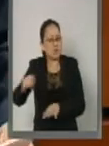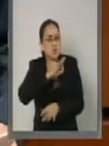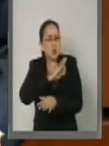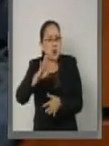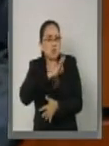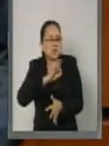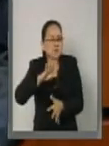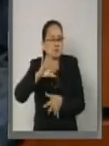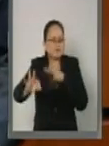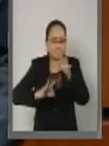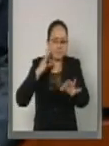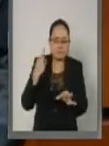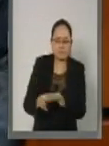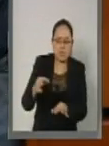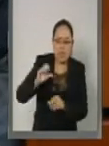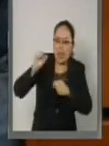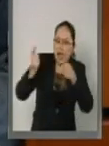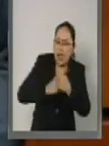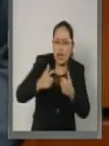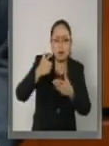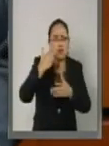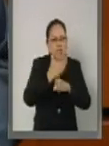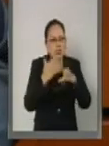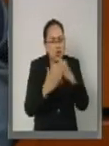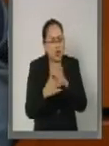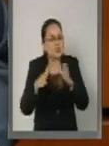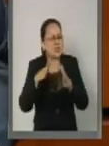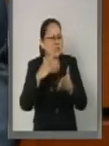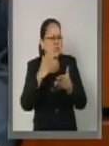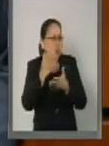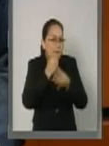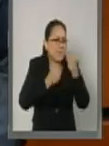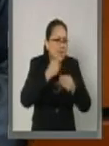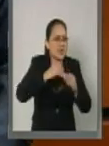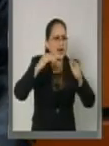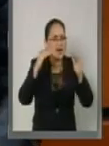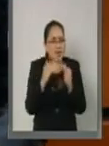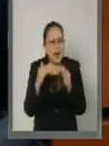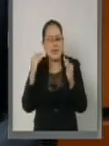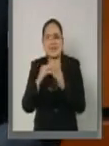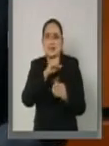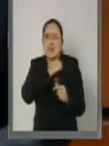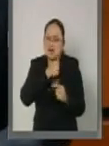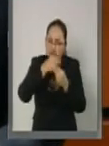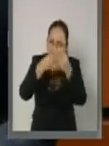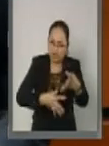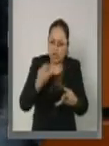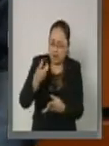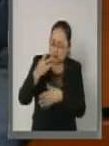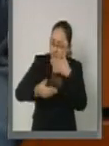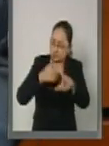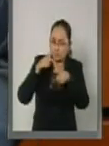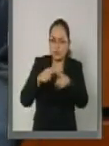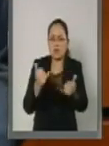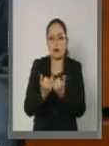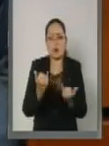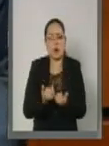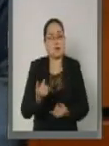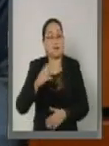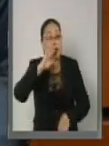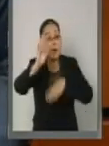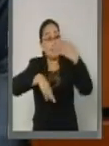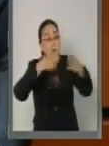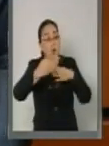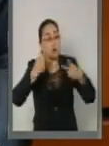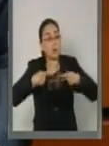para satisfacer sus necesidades básicas y continuar teniendo una vida digna. El envejecimiento mundial de la